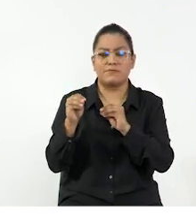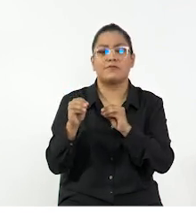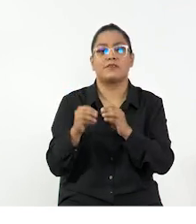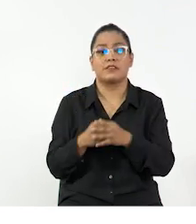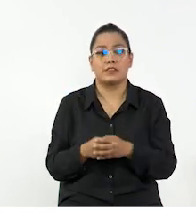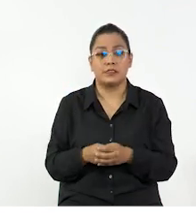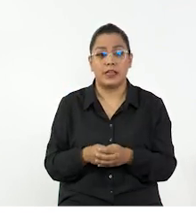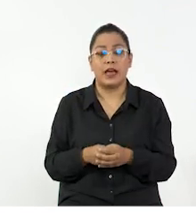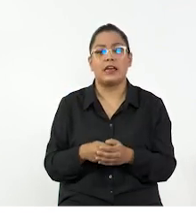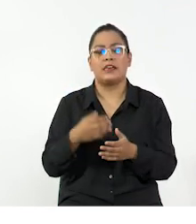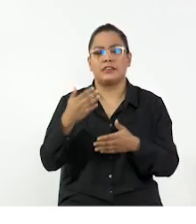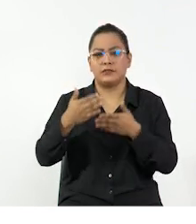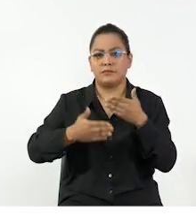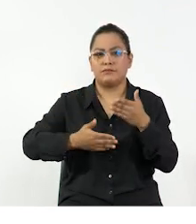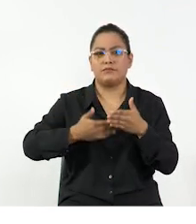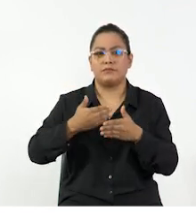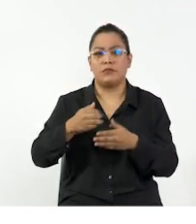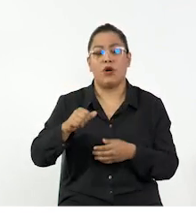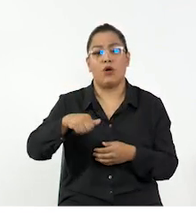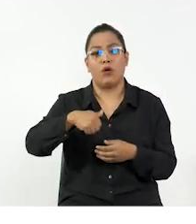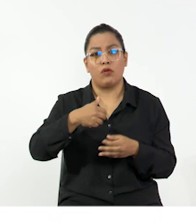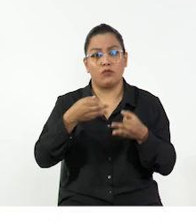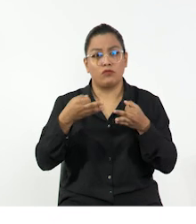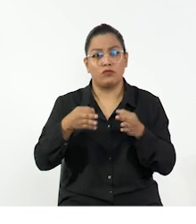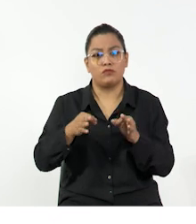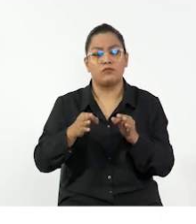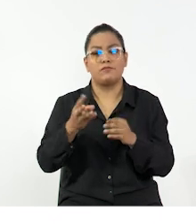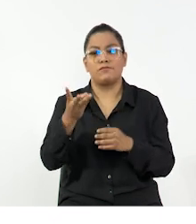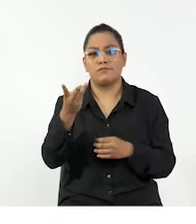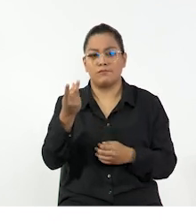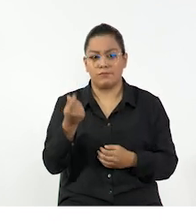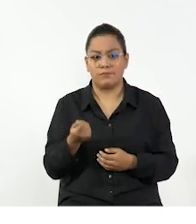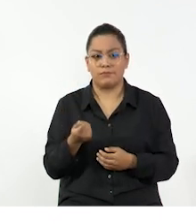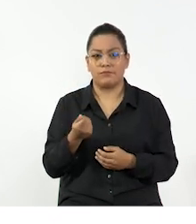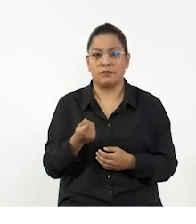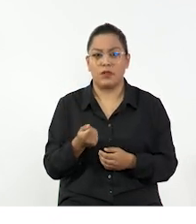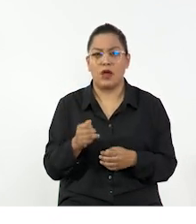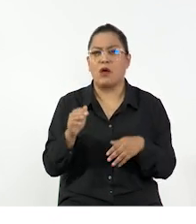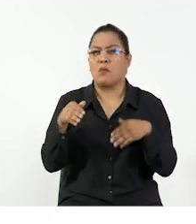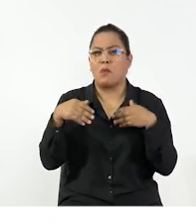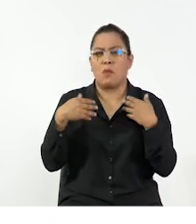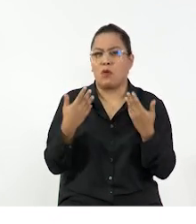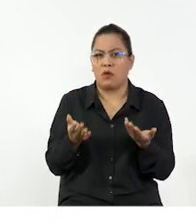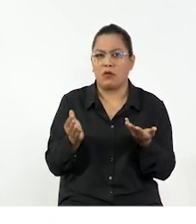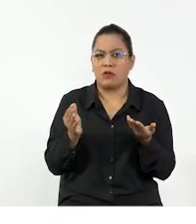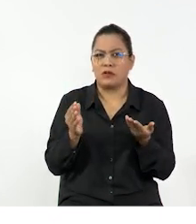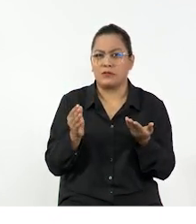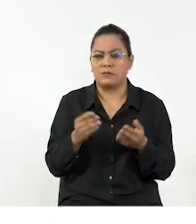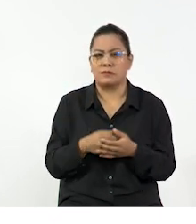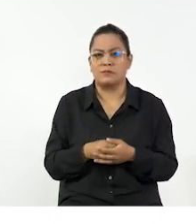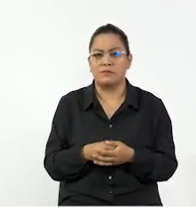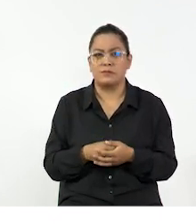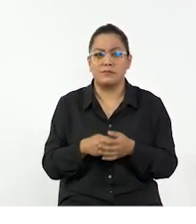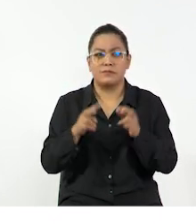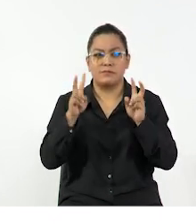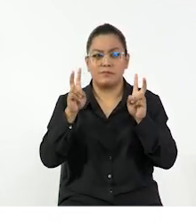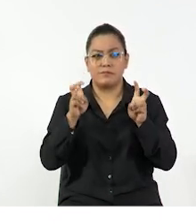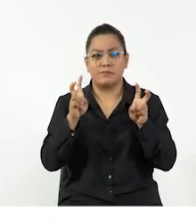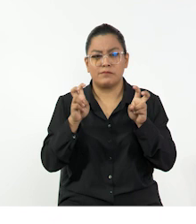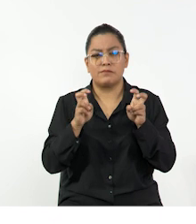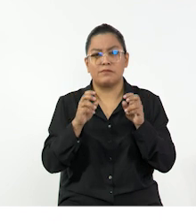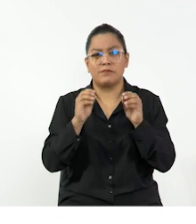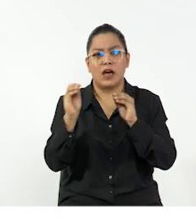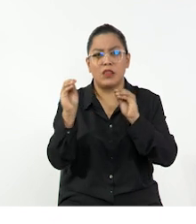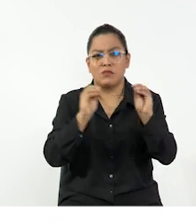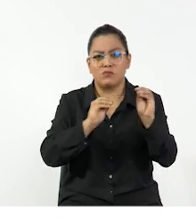con el cambio de la velocidad de un cuerpo. Y así otras magnitudes que describen el por qué de este